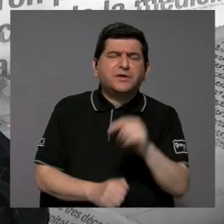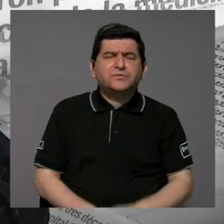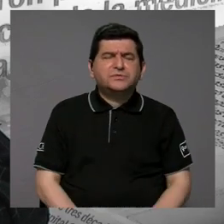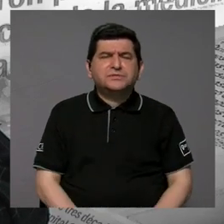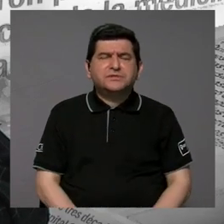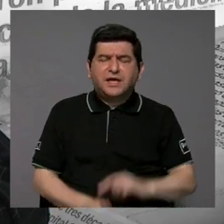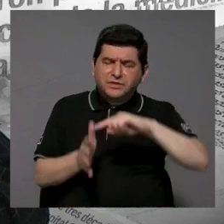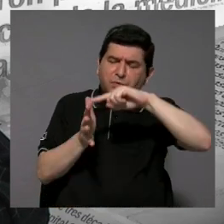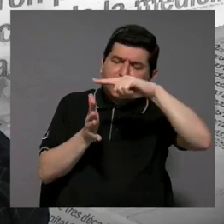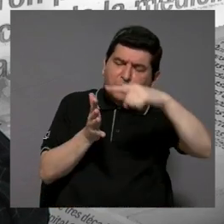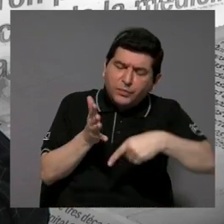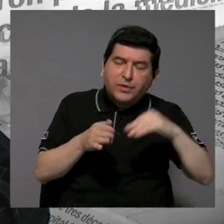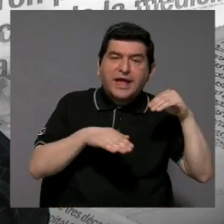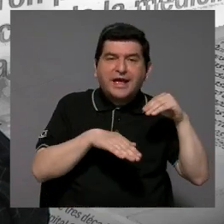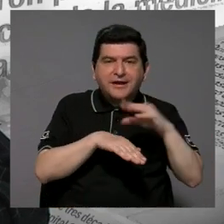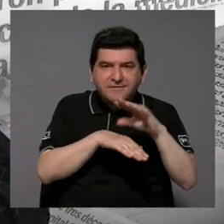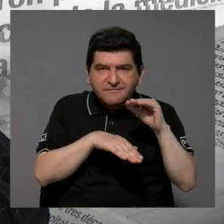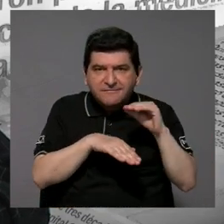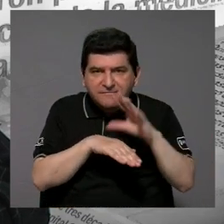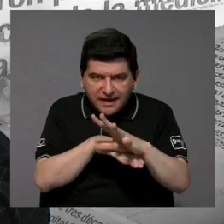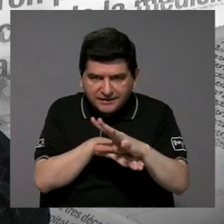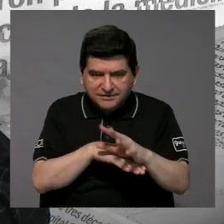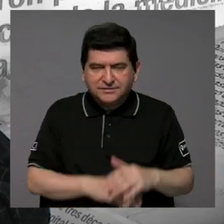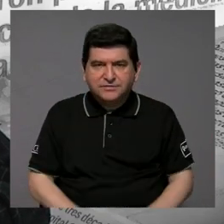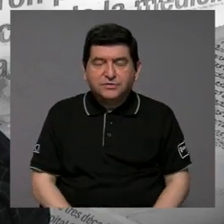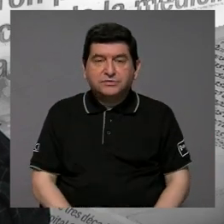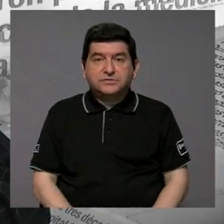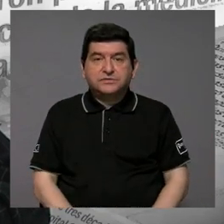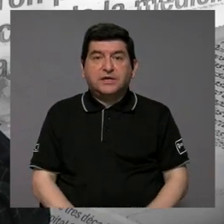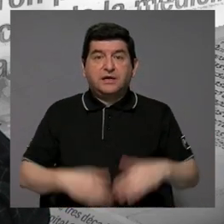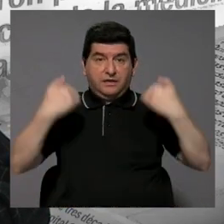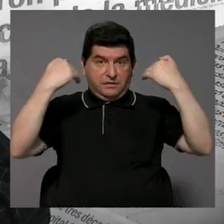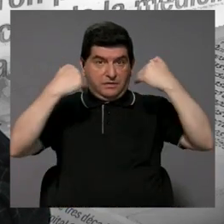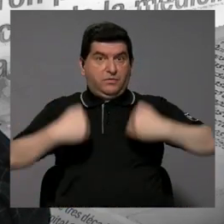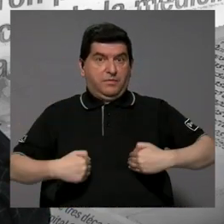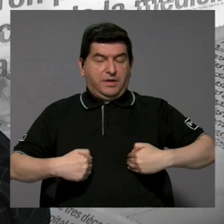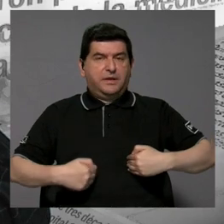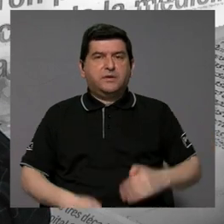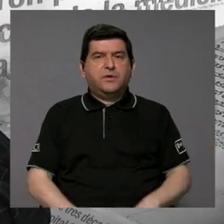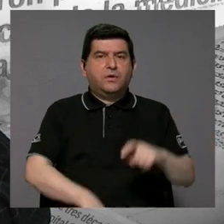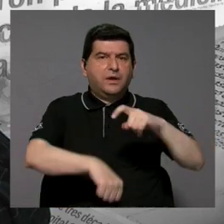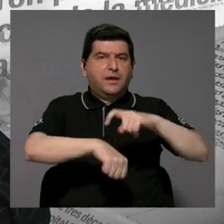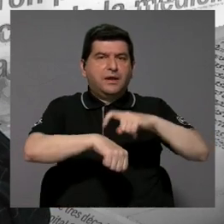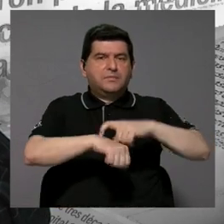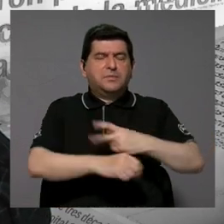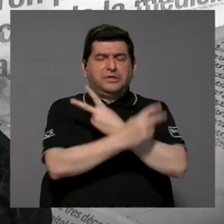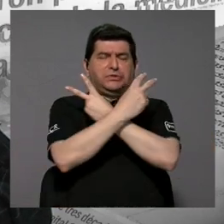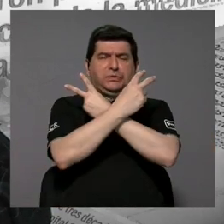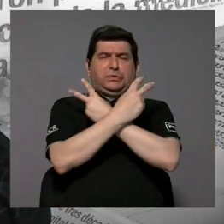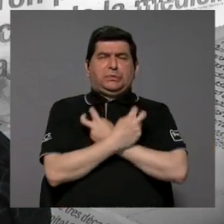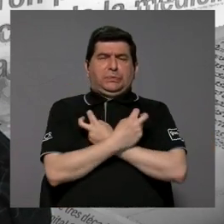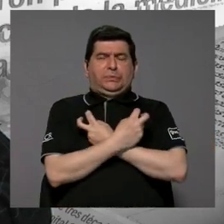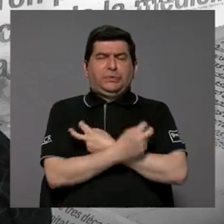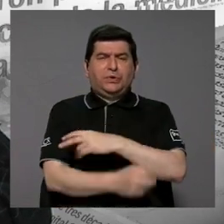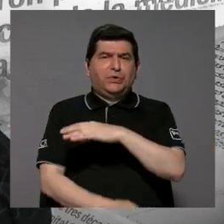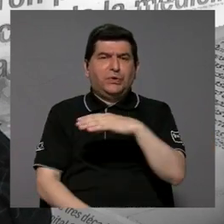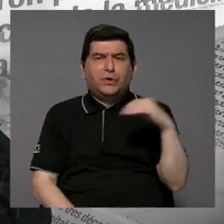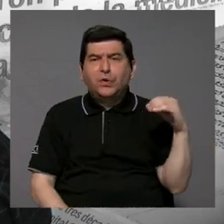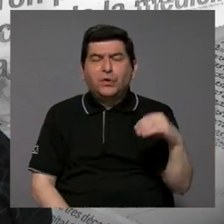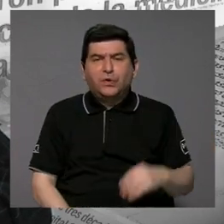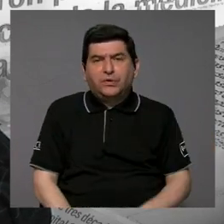nos enumerara cuáles son los efectos que tiene un ser humano cuando se intoxica o